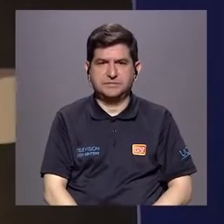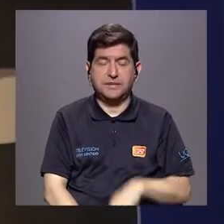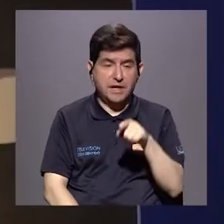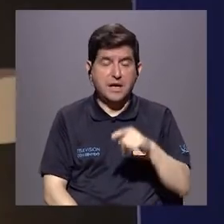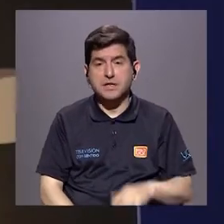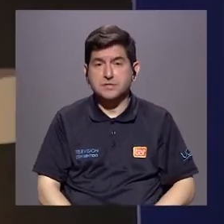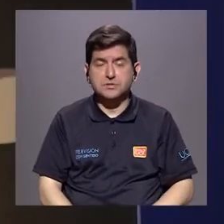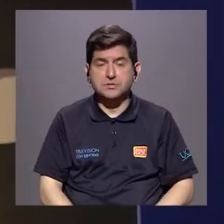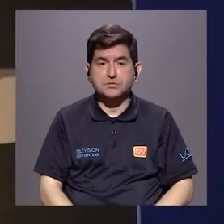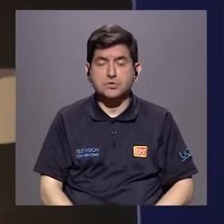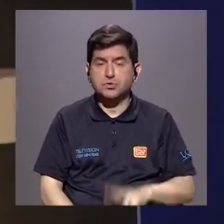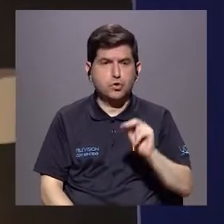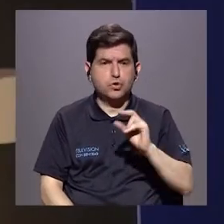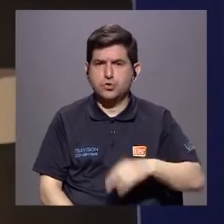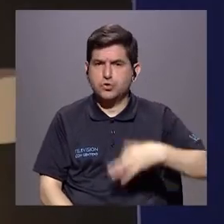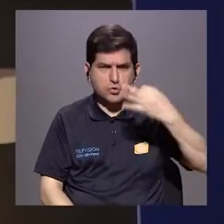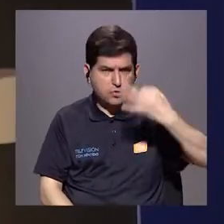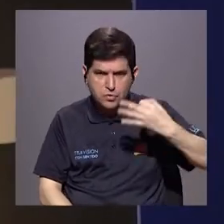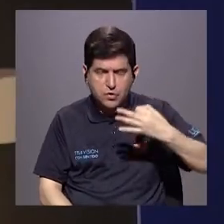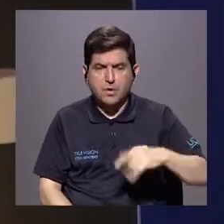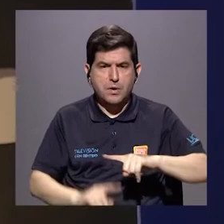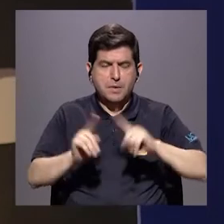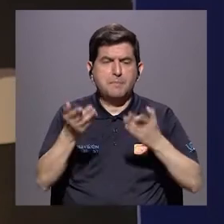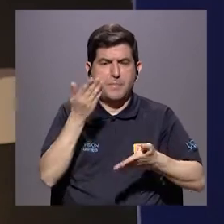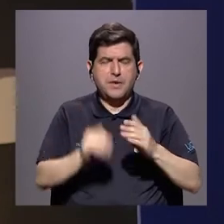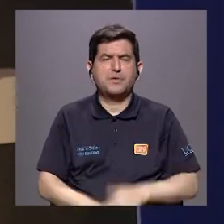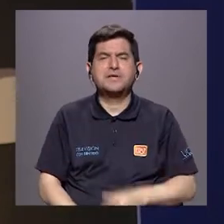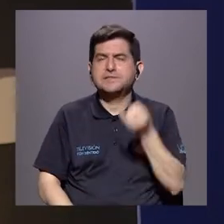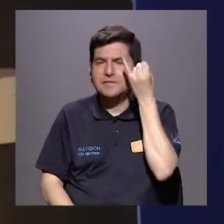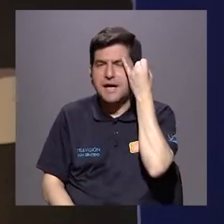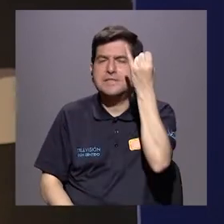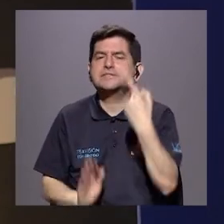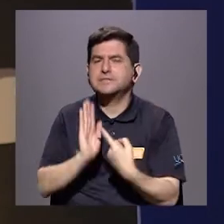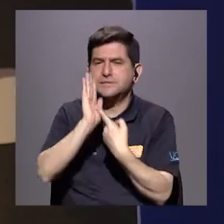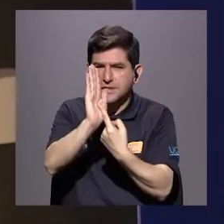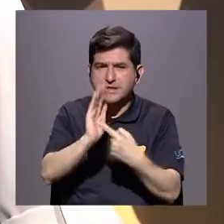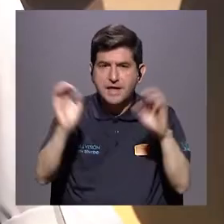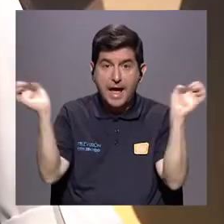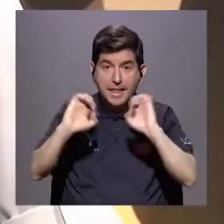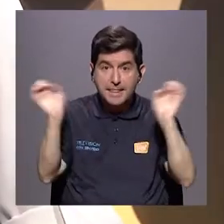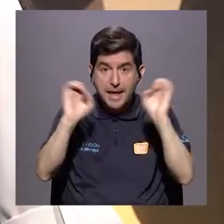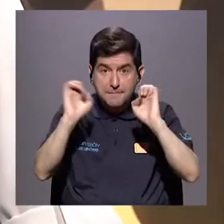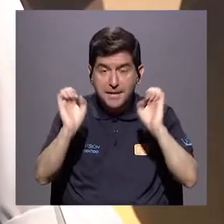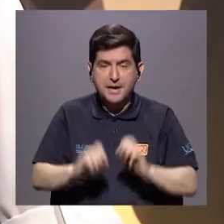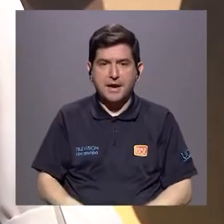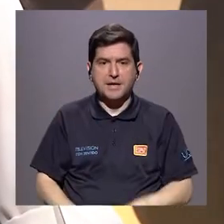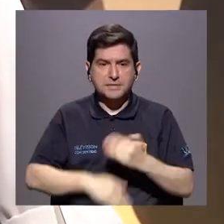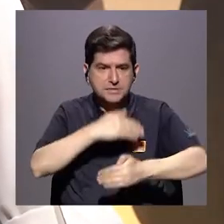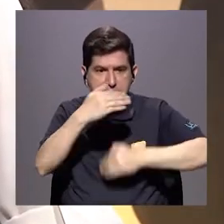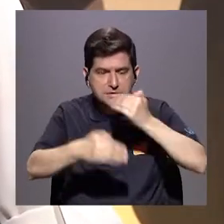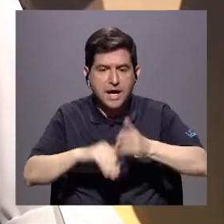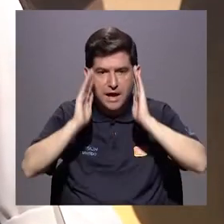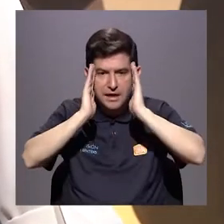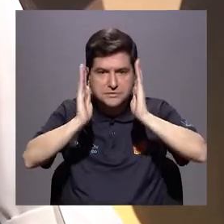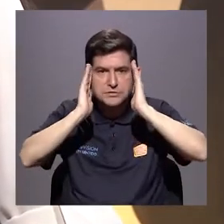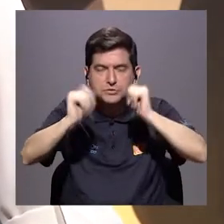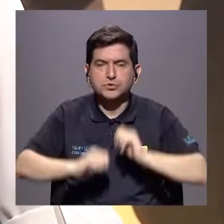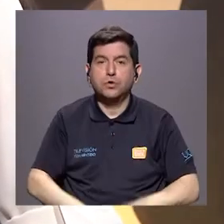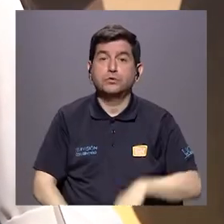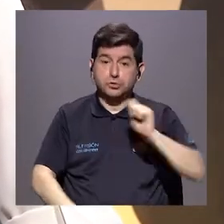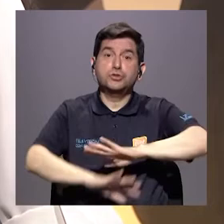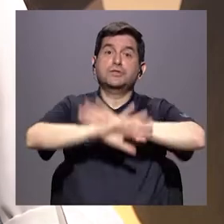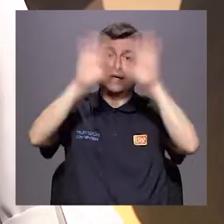sí, esos indicadores no son determinantes, pero sí pueden ser luces de emergencia que se nos están prendiendo por ahí para poner cuidado.